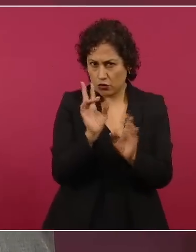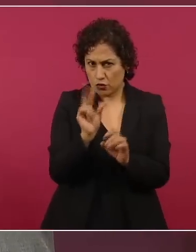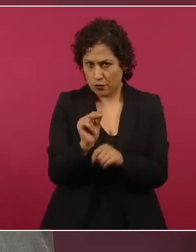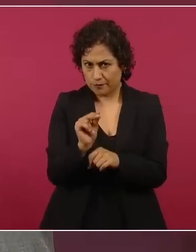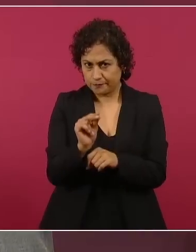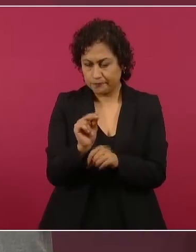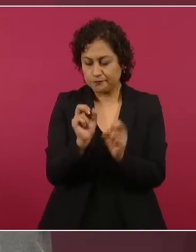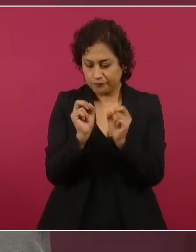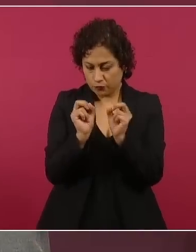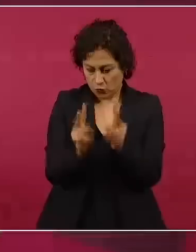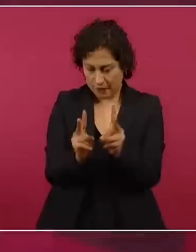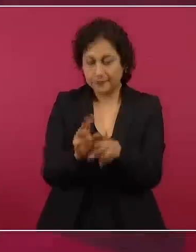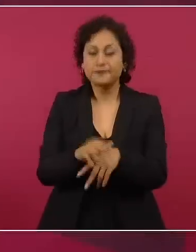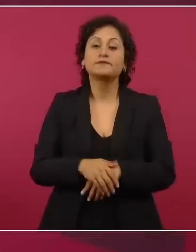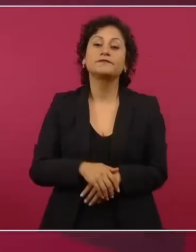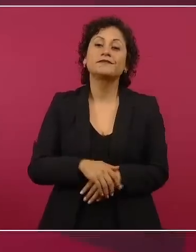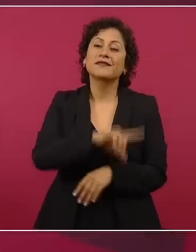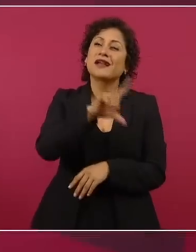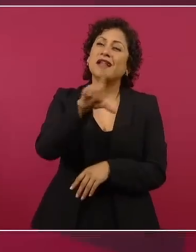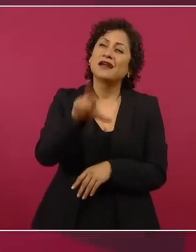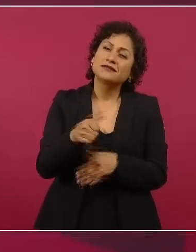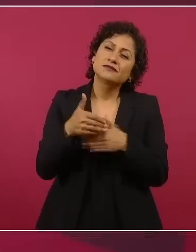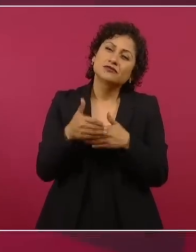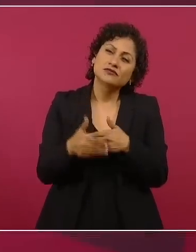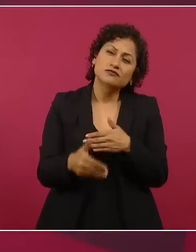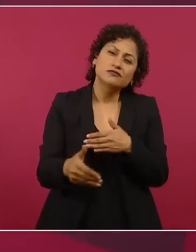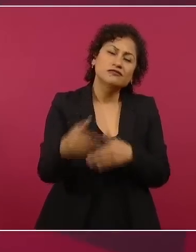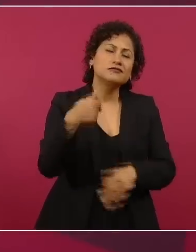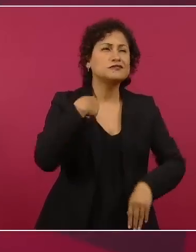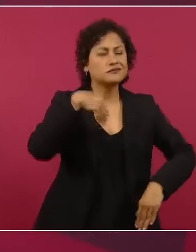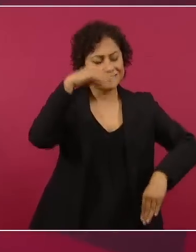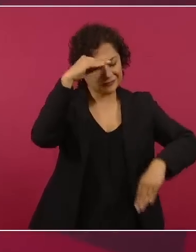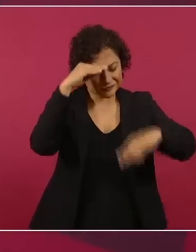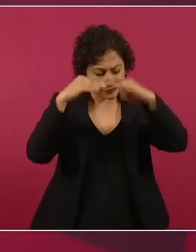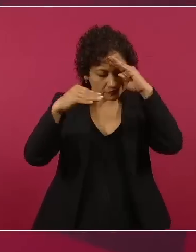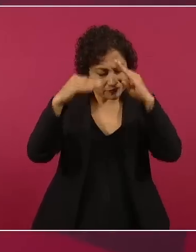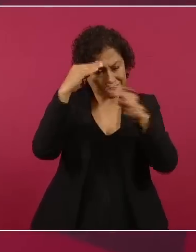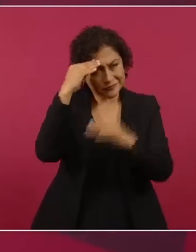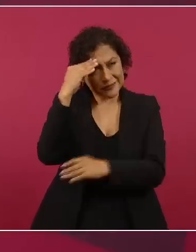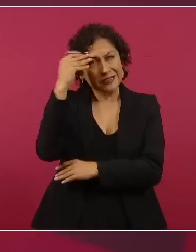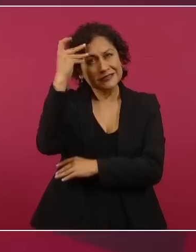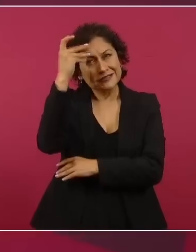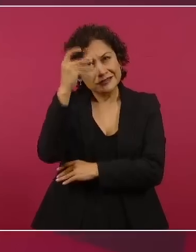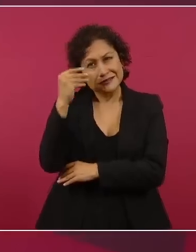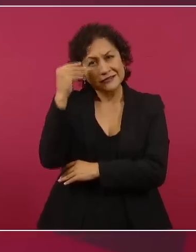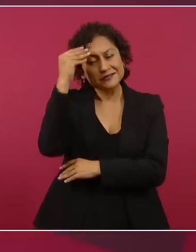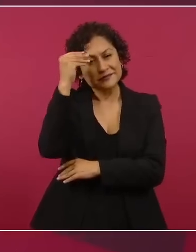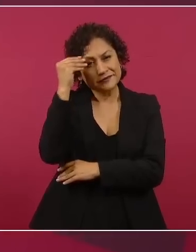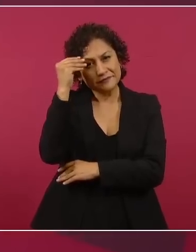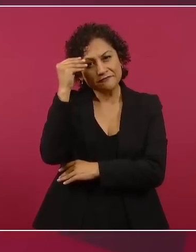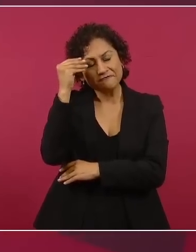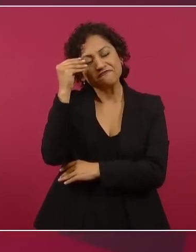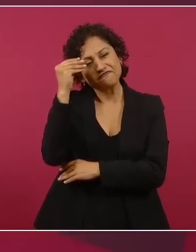sí se la envié. Y aprovecho para